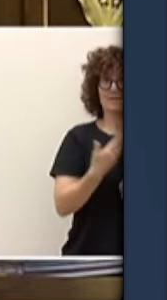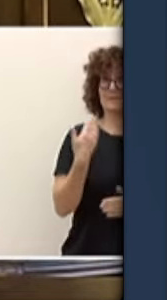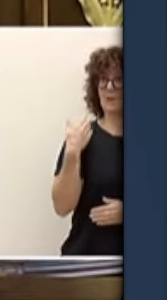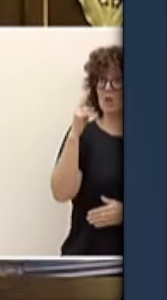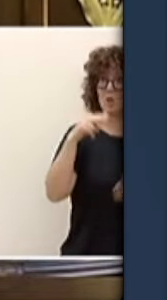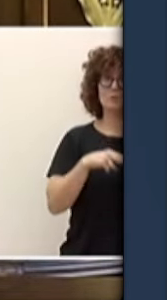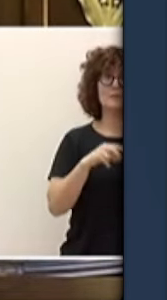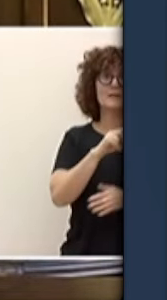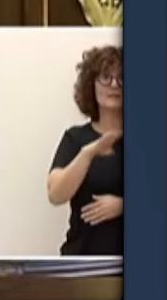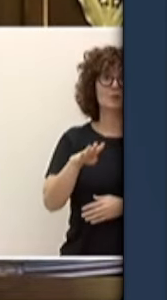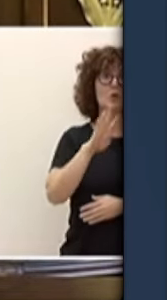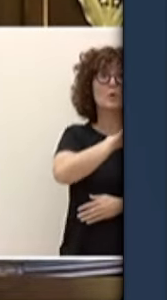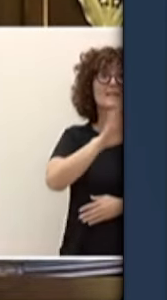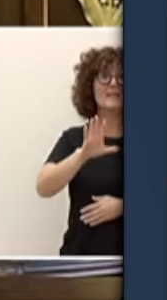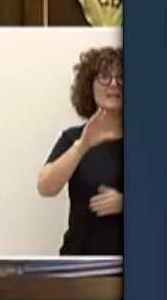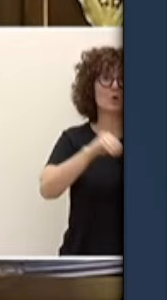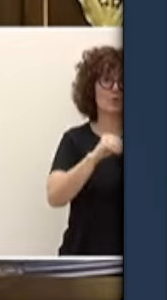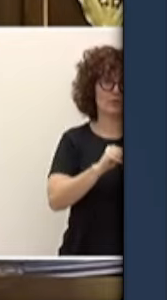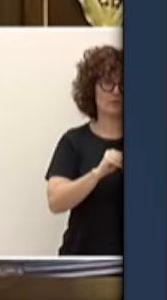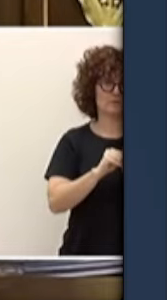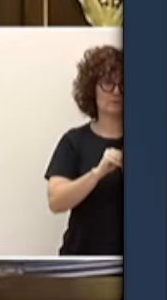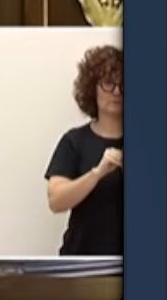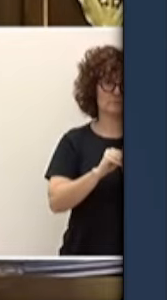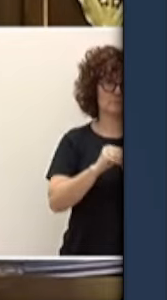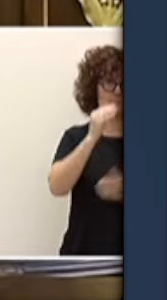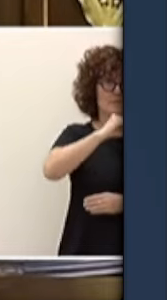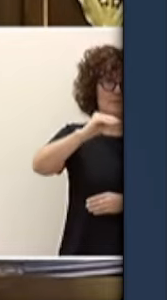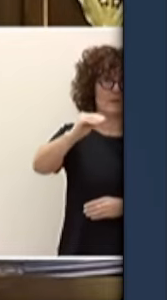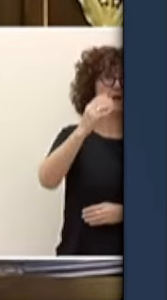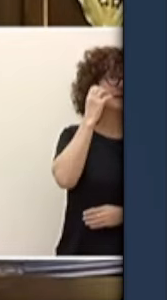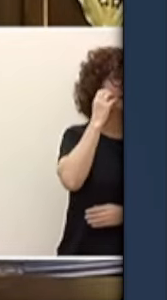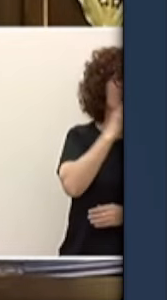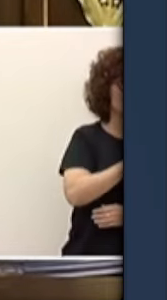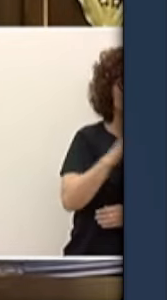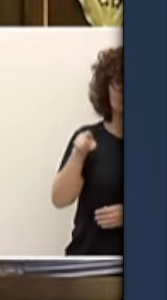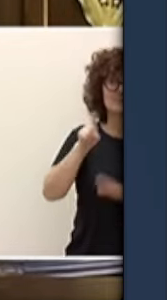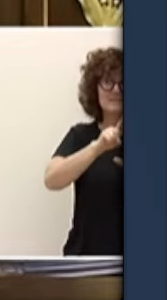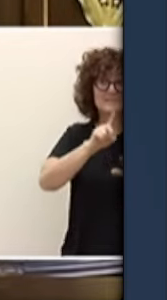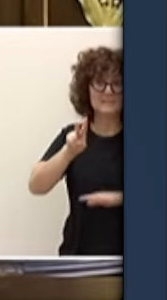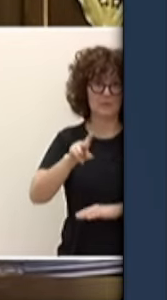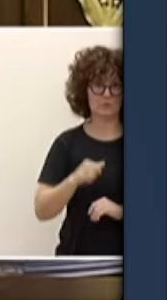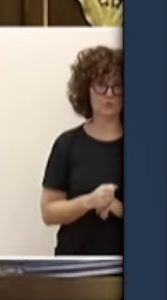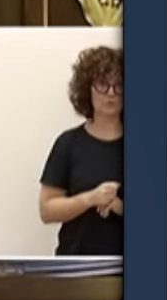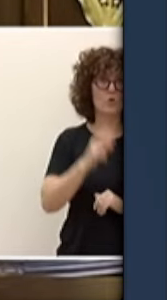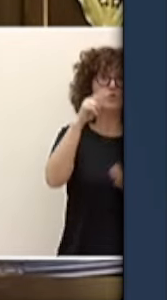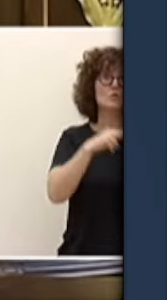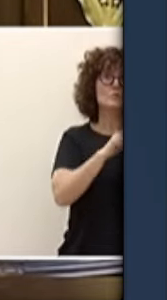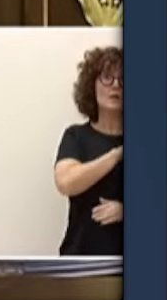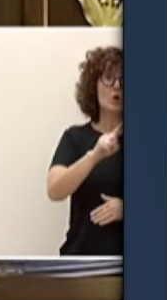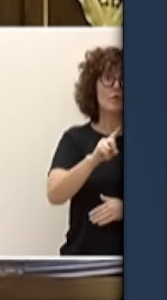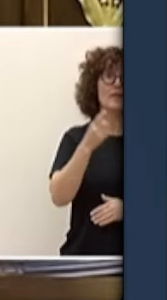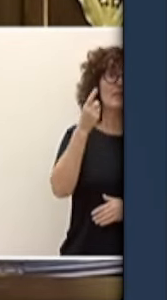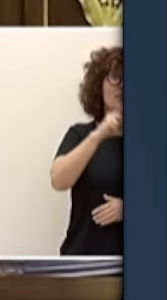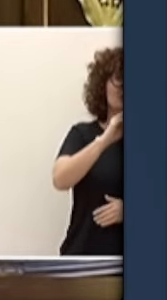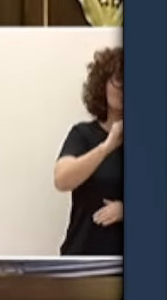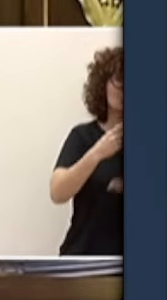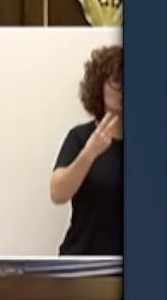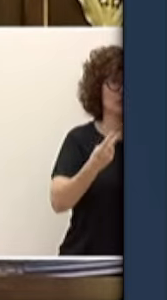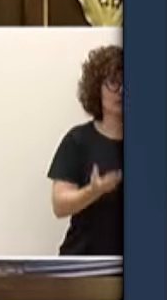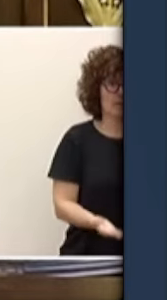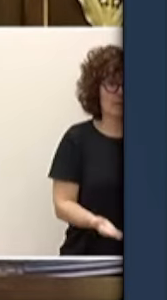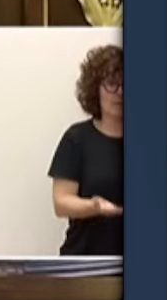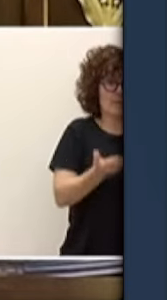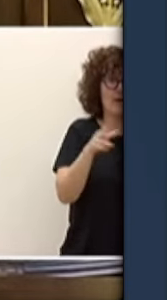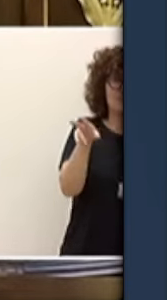los ha subido 62 veces desde el año 2011 107 subidas fiscales en España cuando los servicios públicos son cada vez